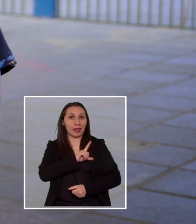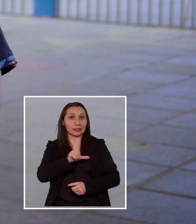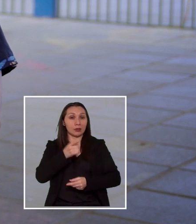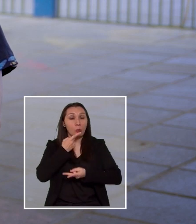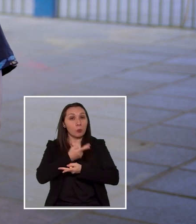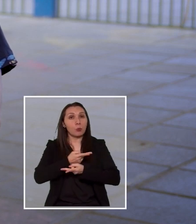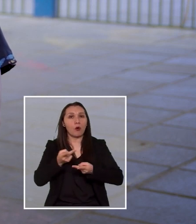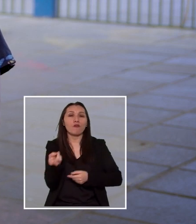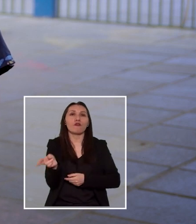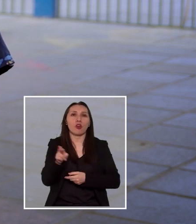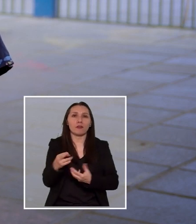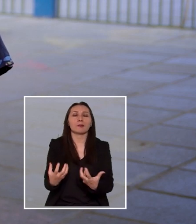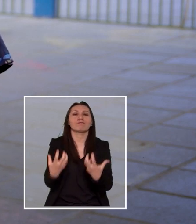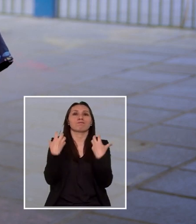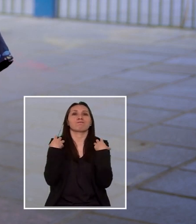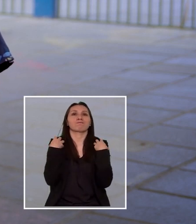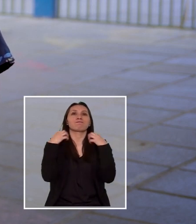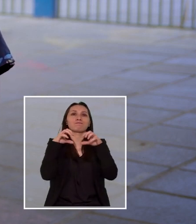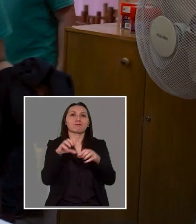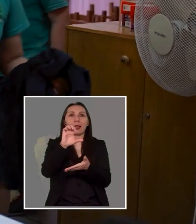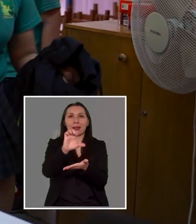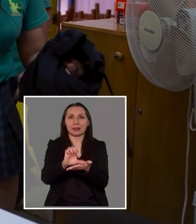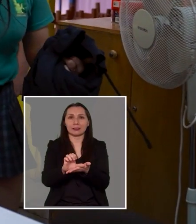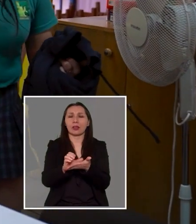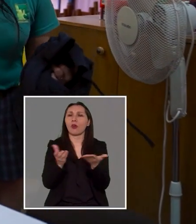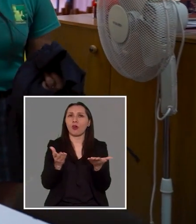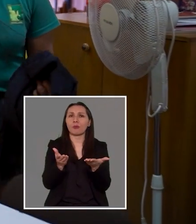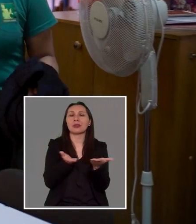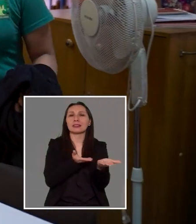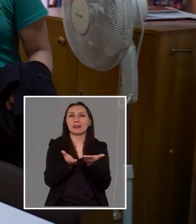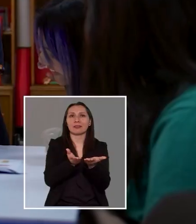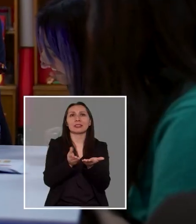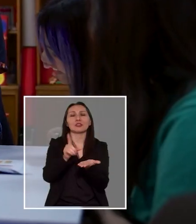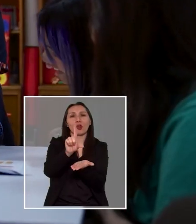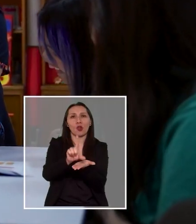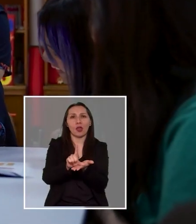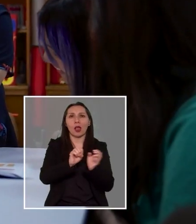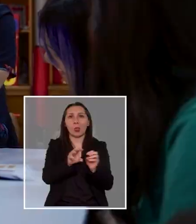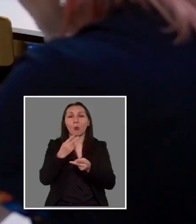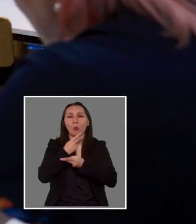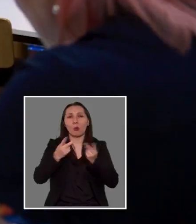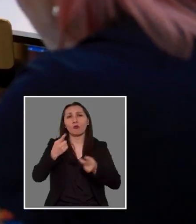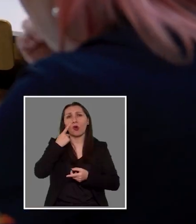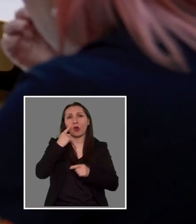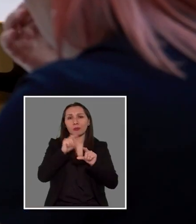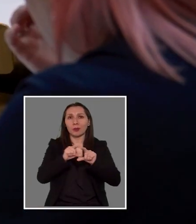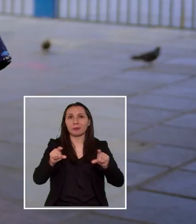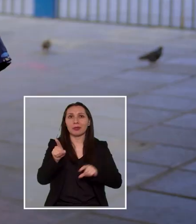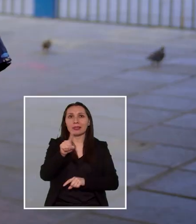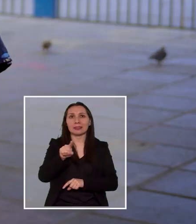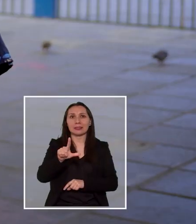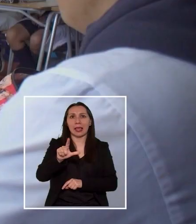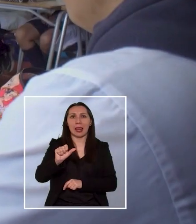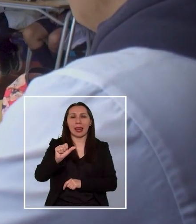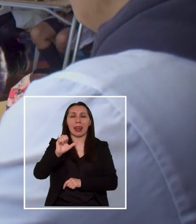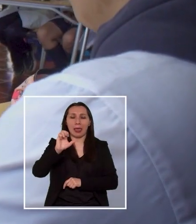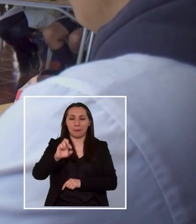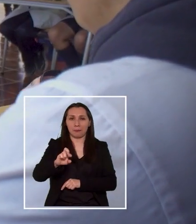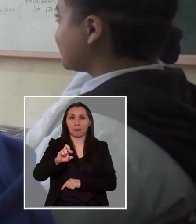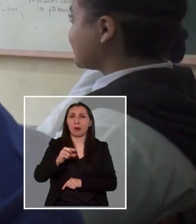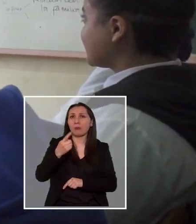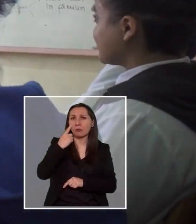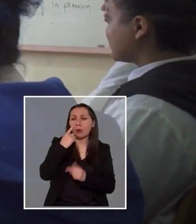escuelas y liceos públicos vuelven a la administración del Estado por medio de los servicios locales de educación pública, conocidos como los SLEM.